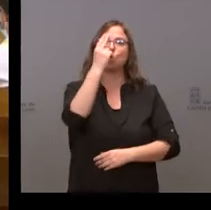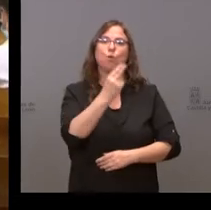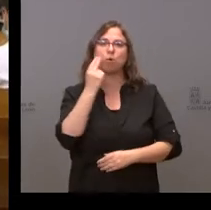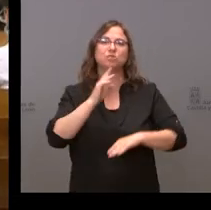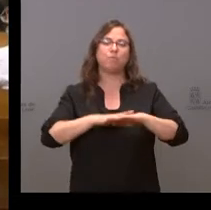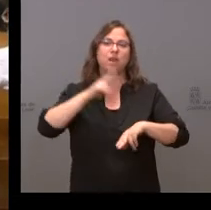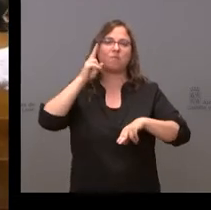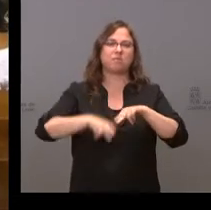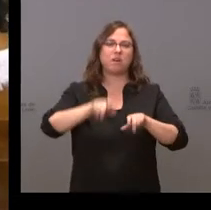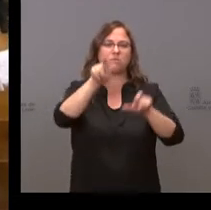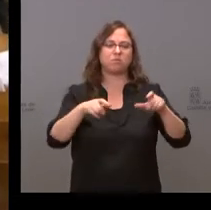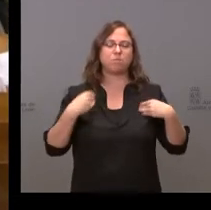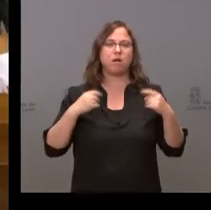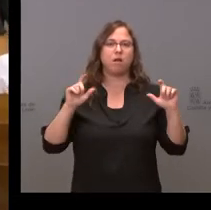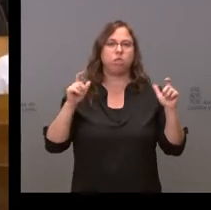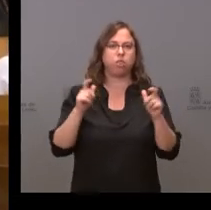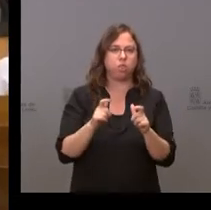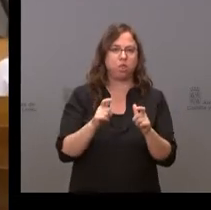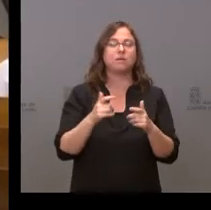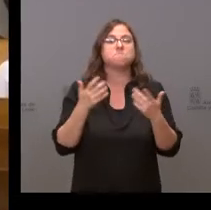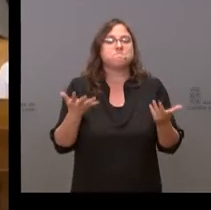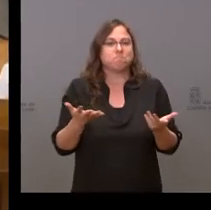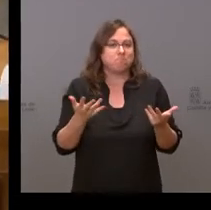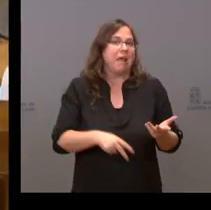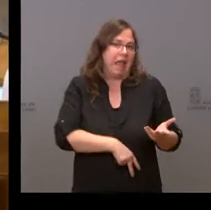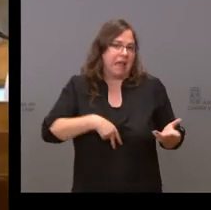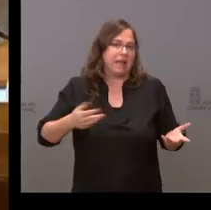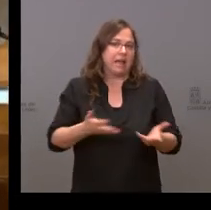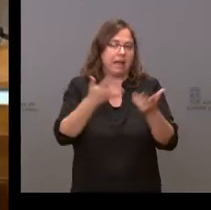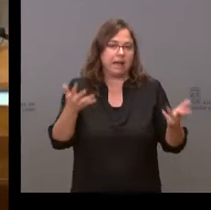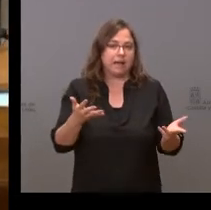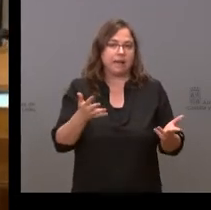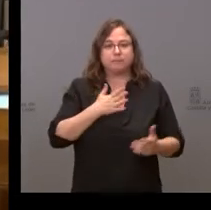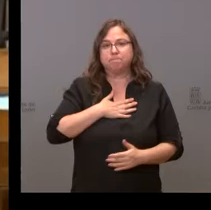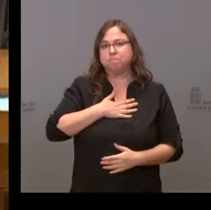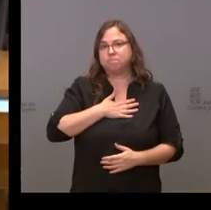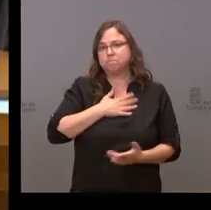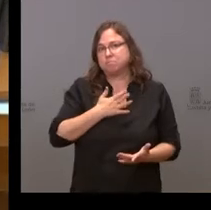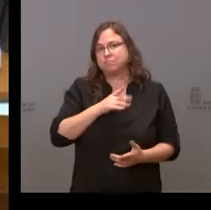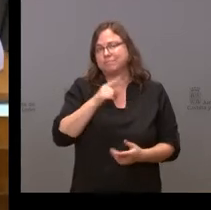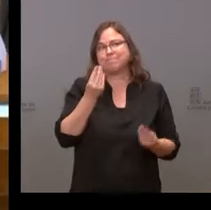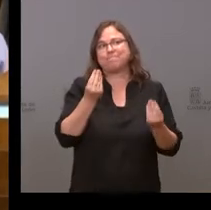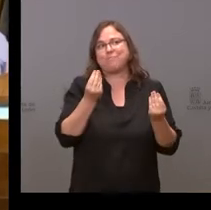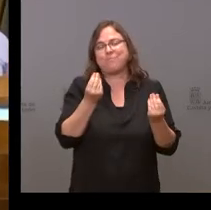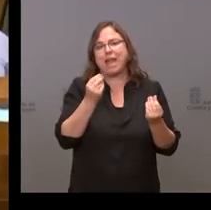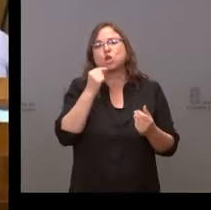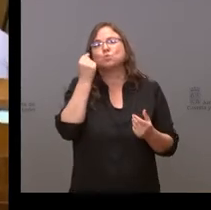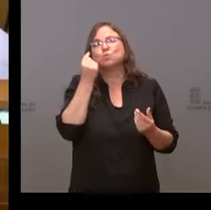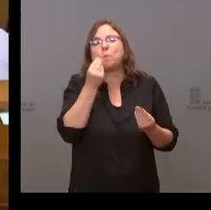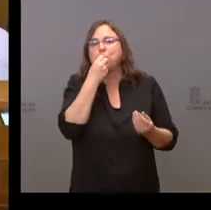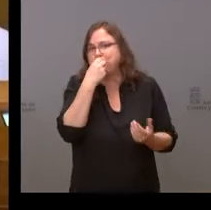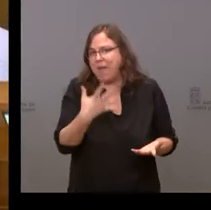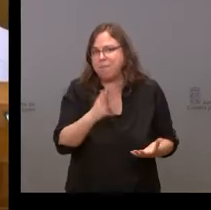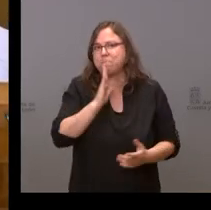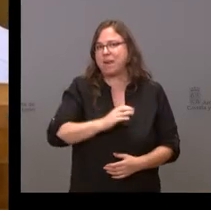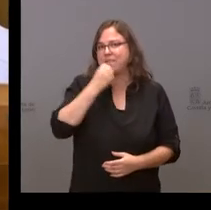despoblación. Con carácter general nos suena bien la música, hay que escuchar